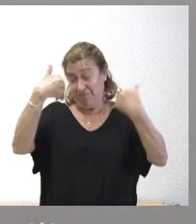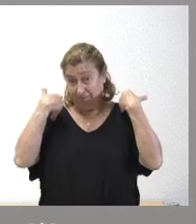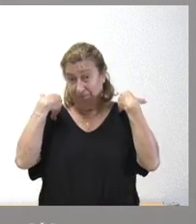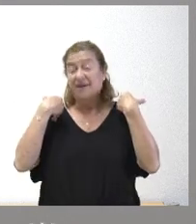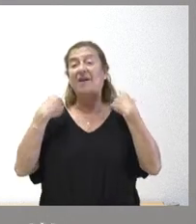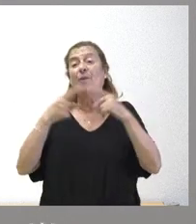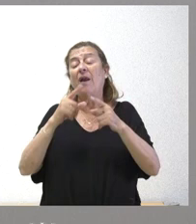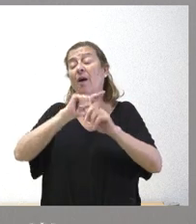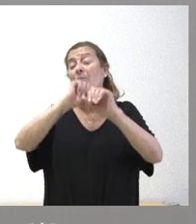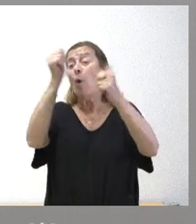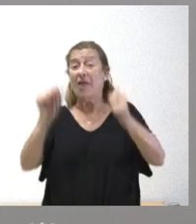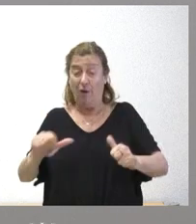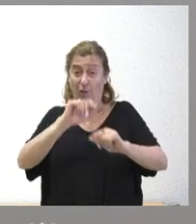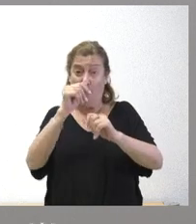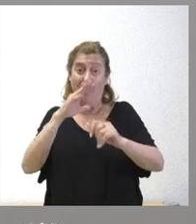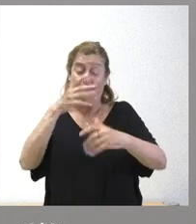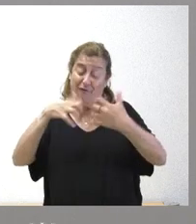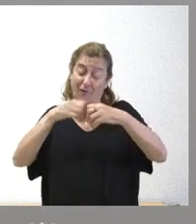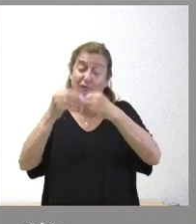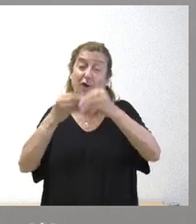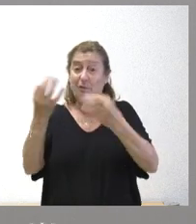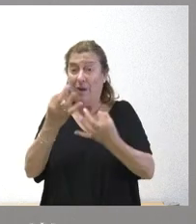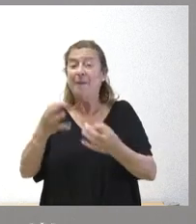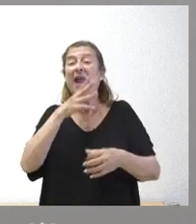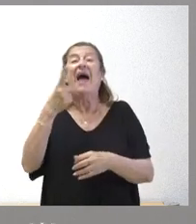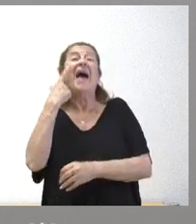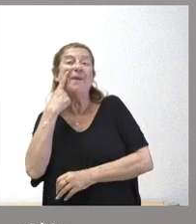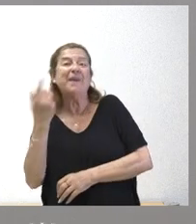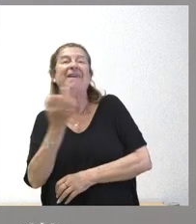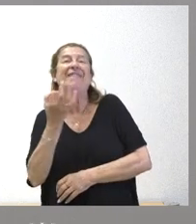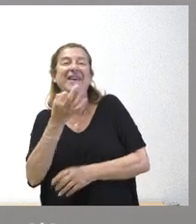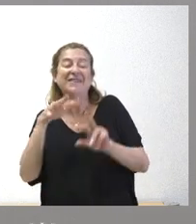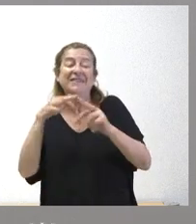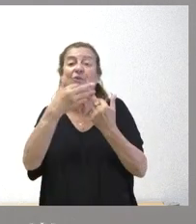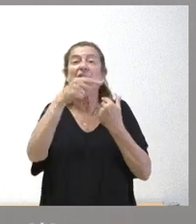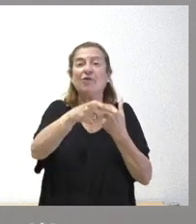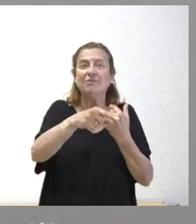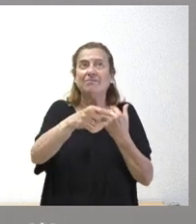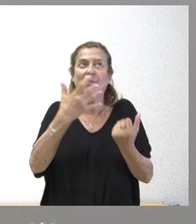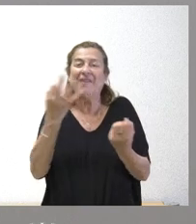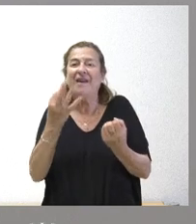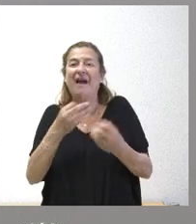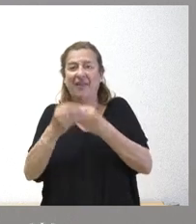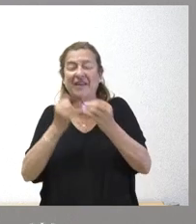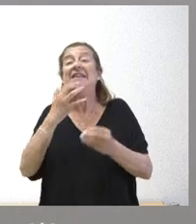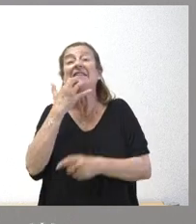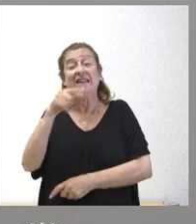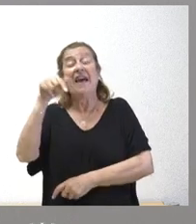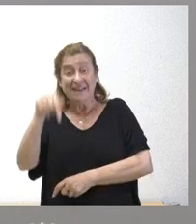mecanismo y el modelo para que vea qué efecto tiene esta circunstancia y en segundo lugar para que si esto es así